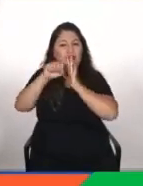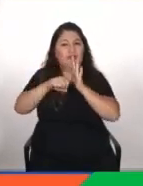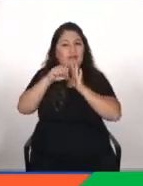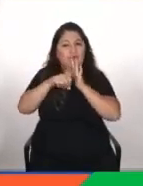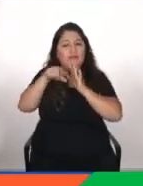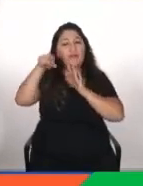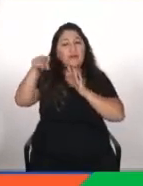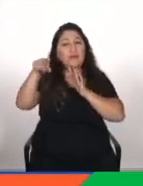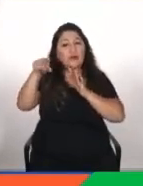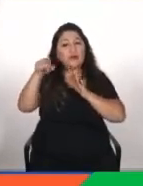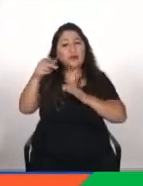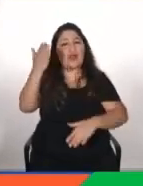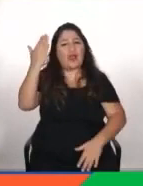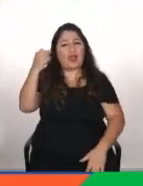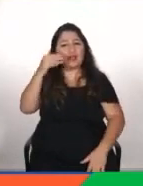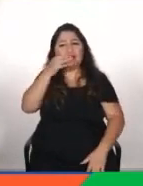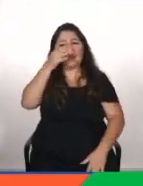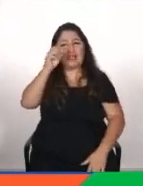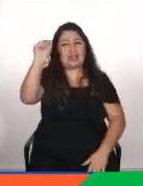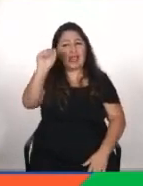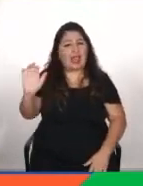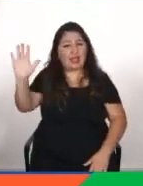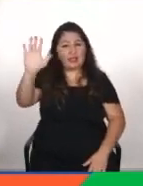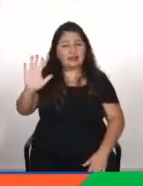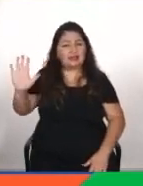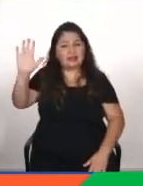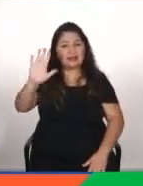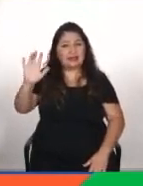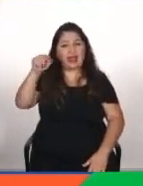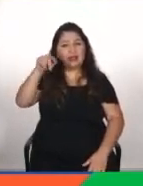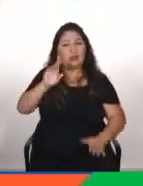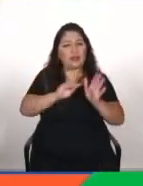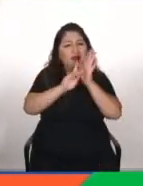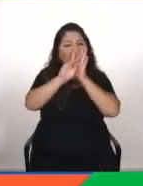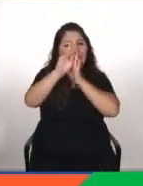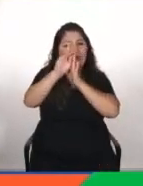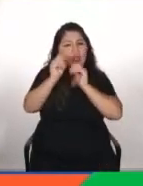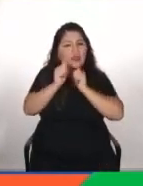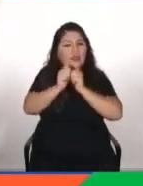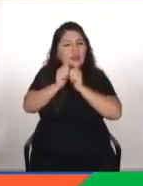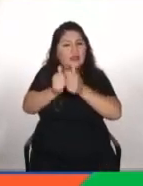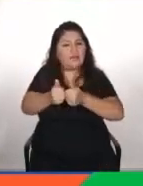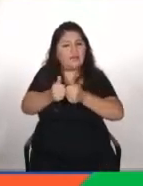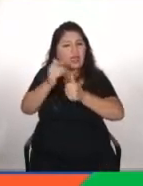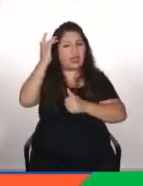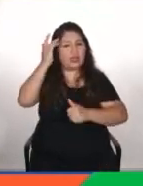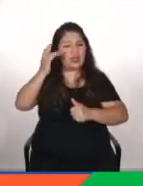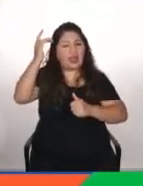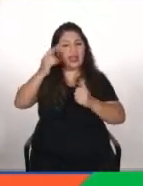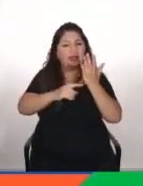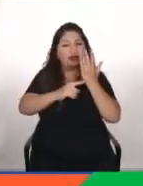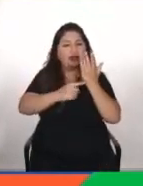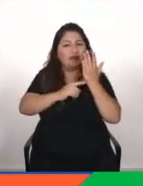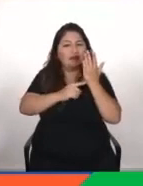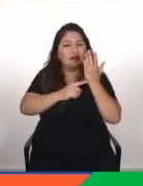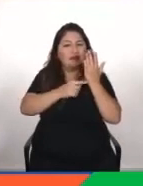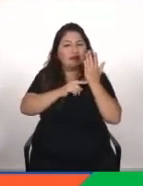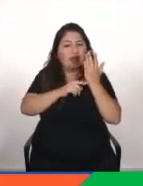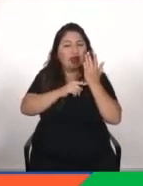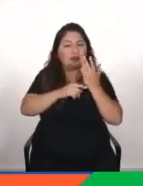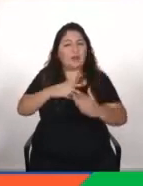que era una especie de hackatón allá en Asia donde tú tenían que desarrollar un desafío con inteligencia artificial entonces me gustaría que nos contara un poco